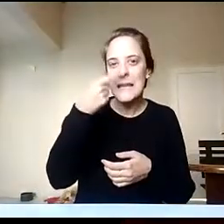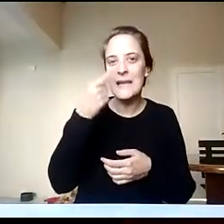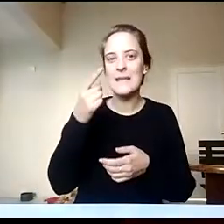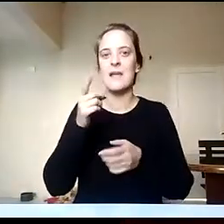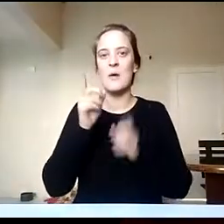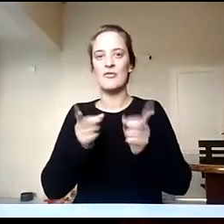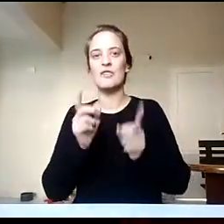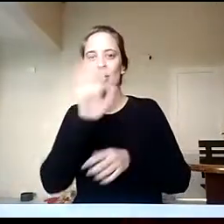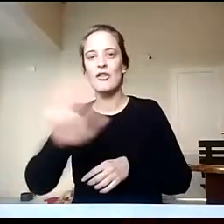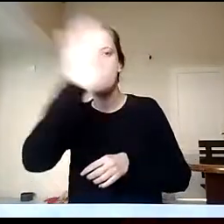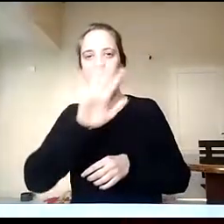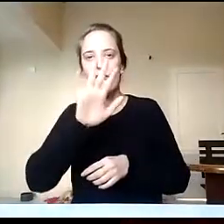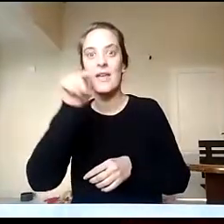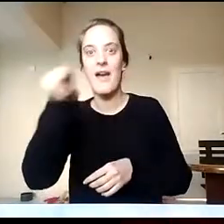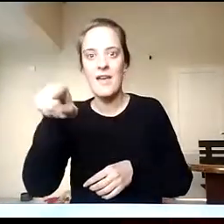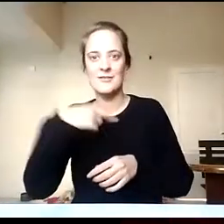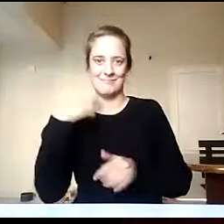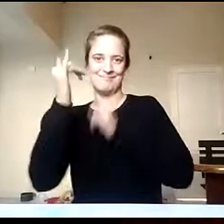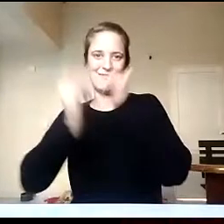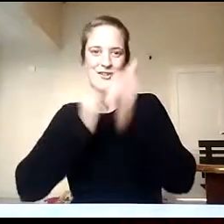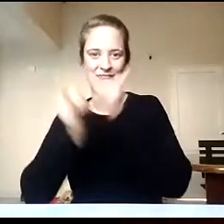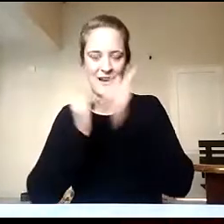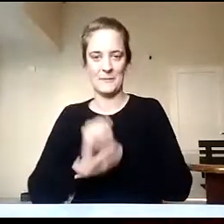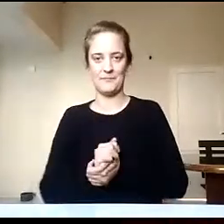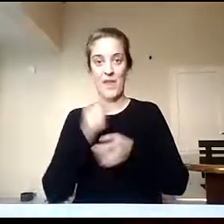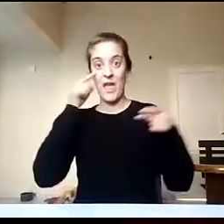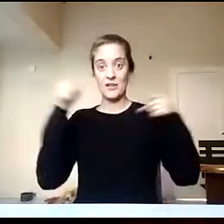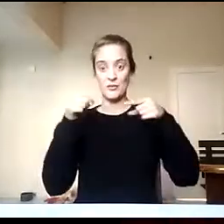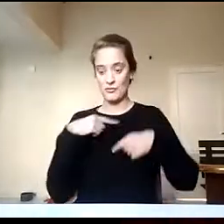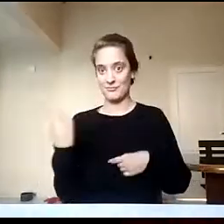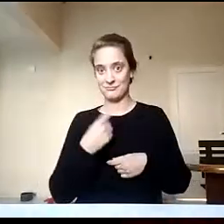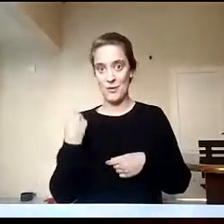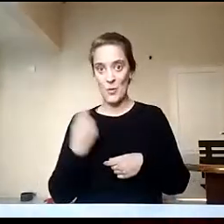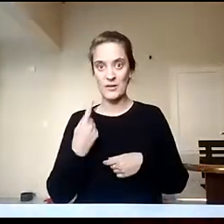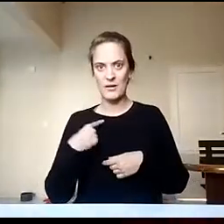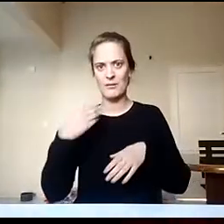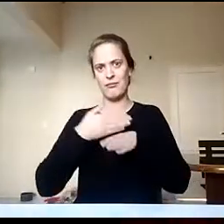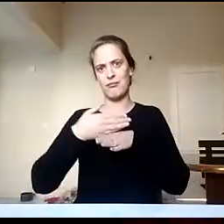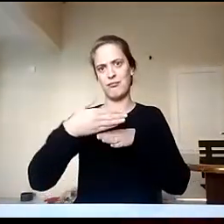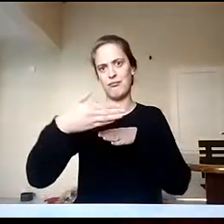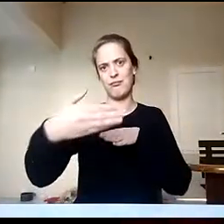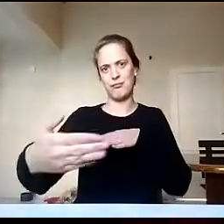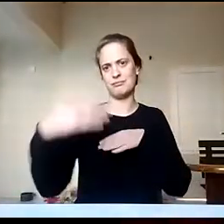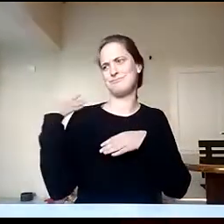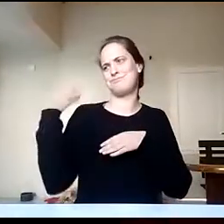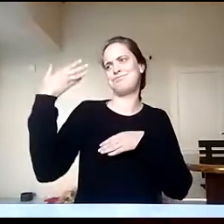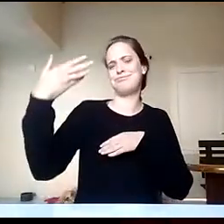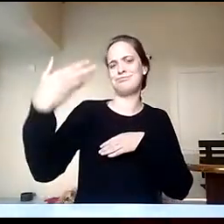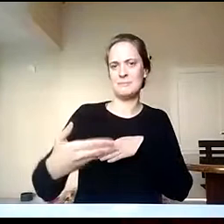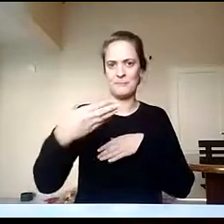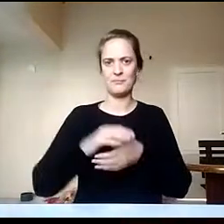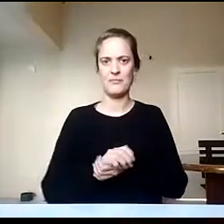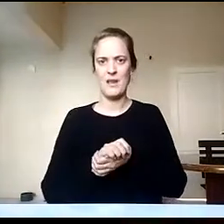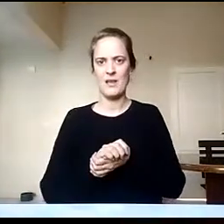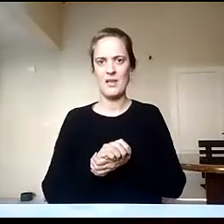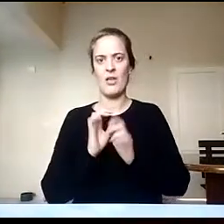decía Verónica, nuestro instituto tiene una gran trayectoria en la formación docente en el Valle de Uco, dado